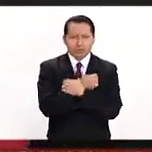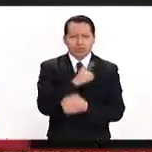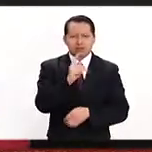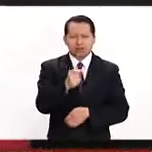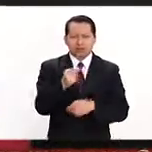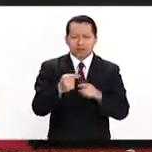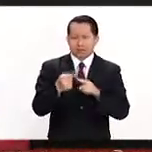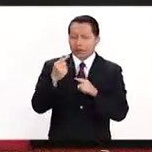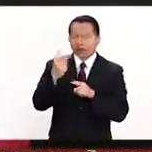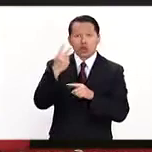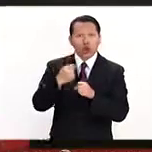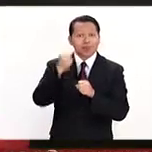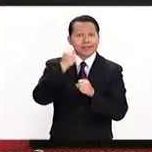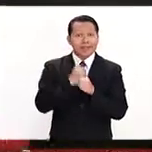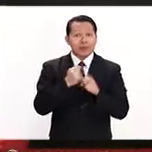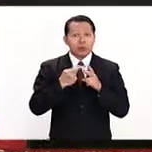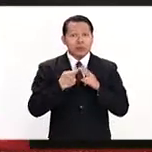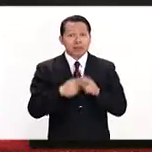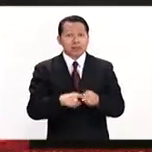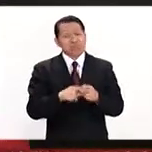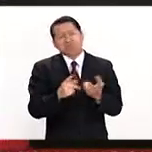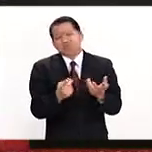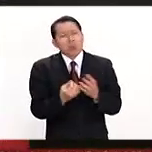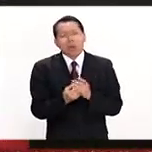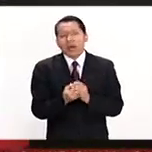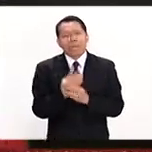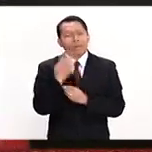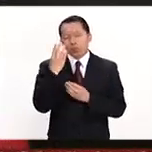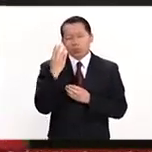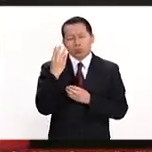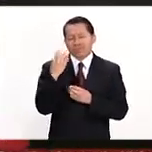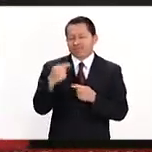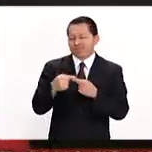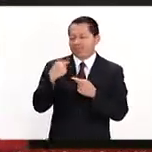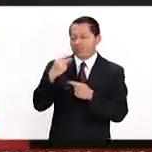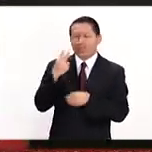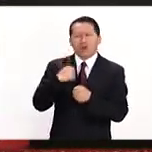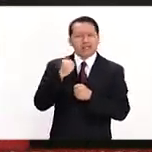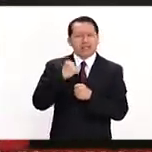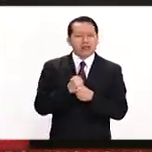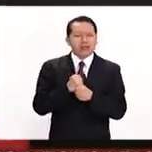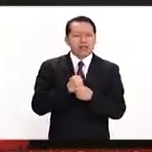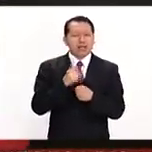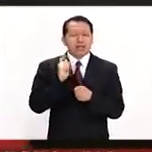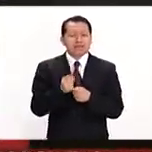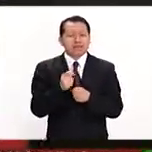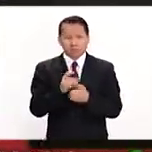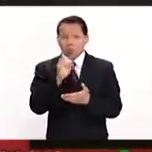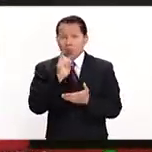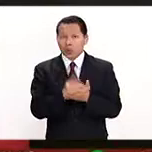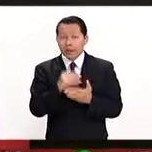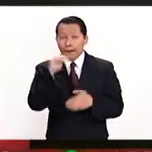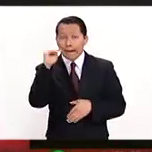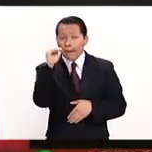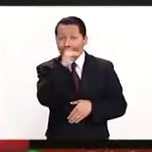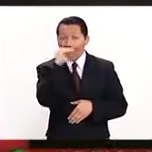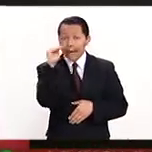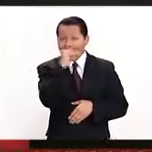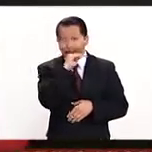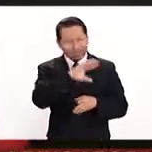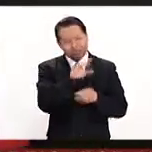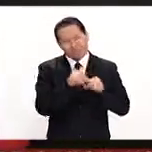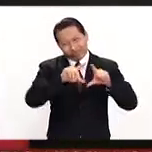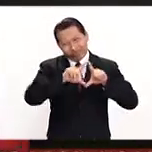dos años, prácticamente somos nuevos en esto, y es el único servicio gratuito de todo el país